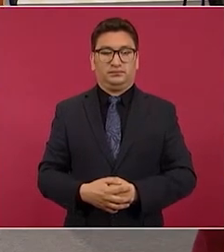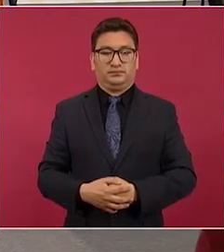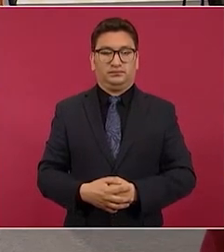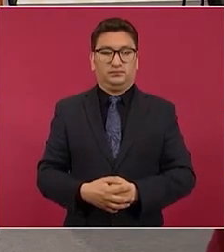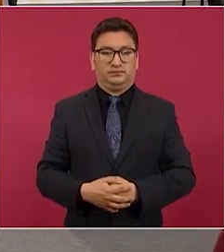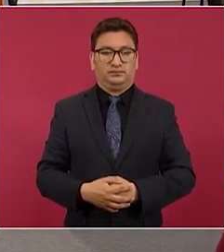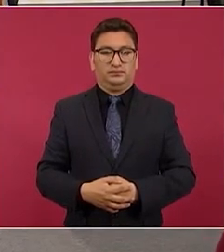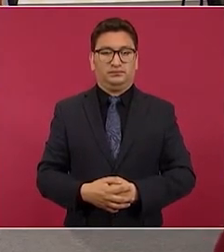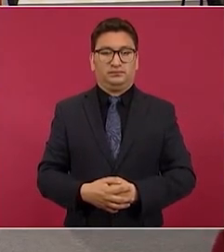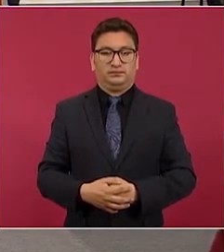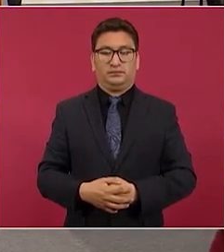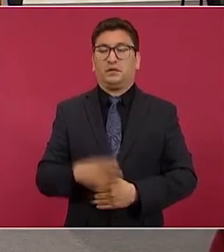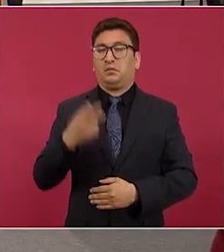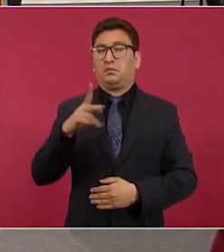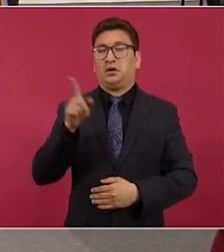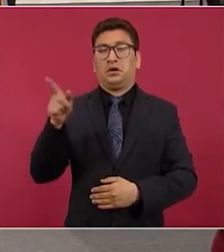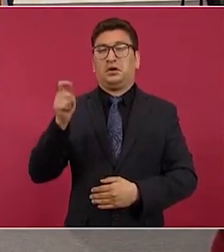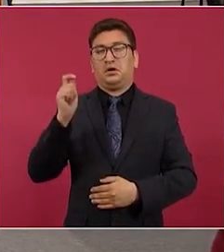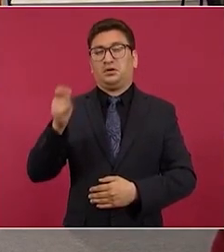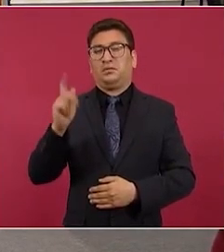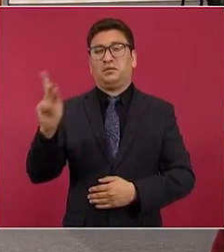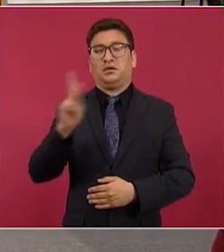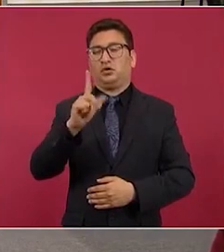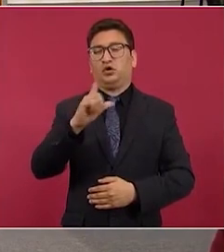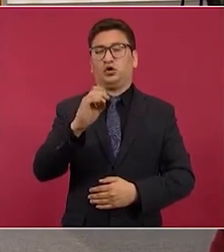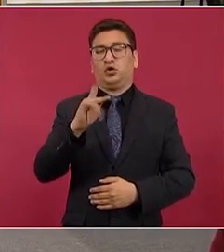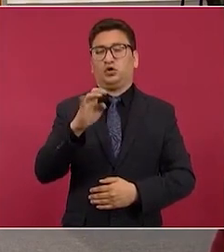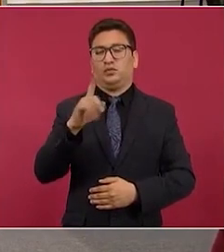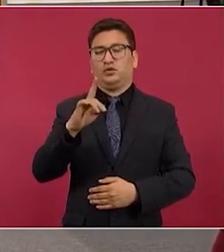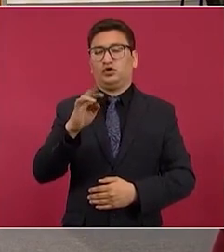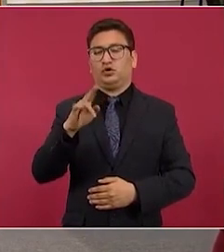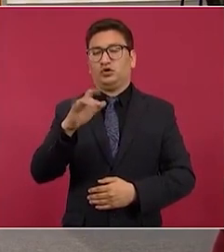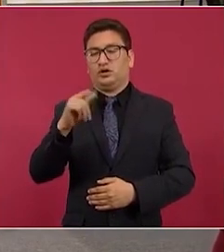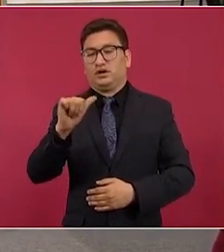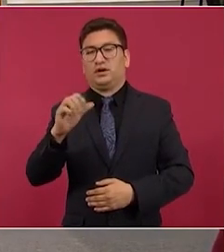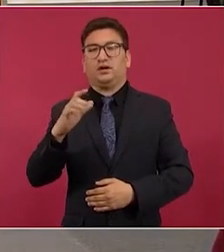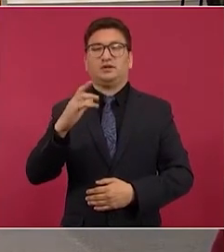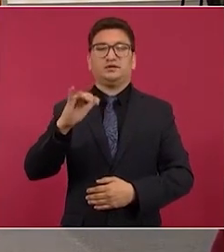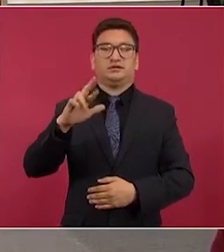pero es como López Dóriga, como Ciro,